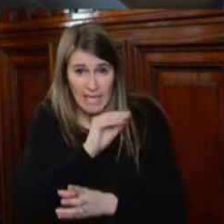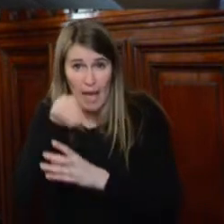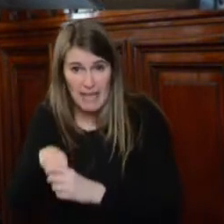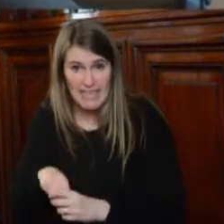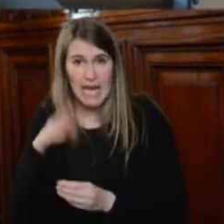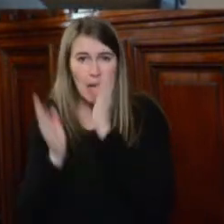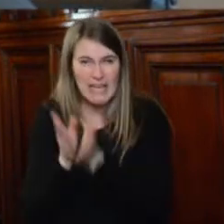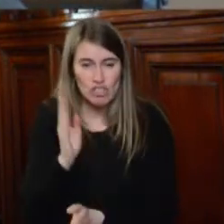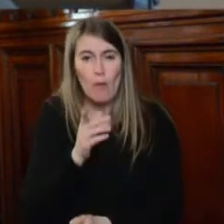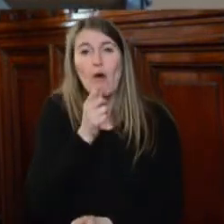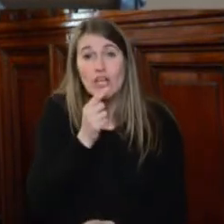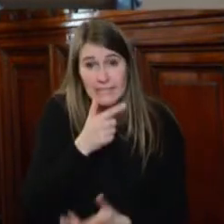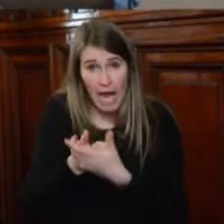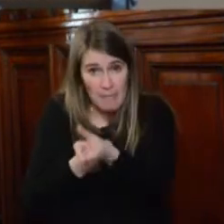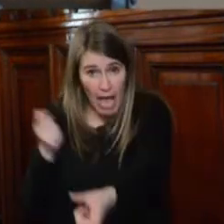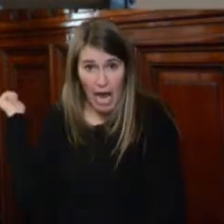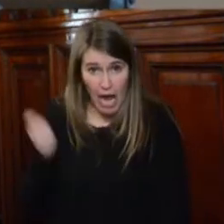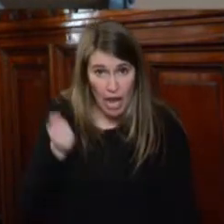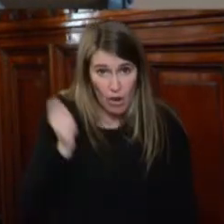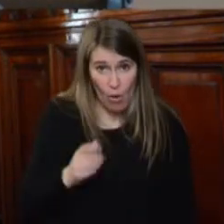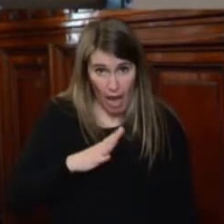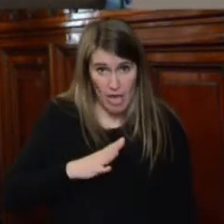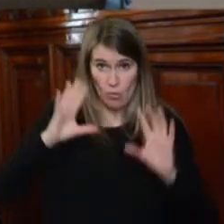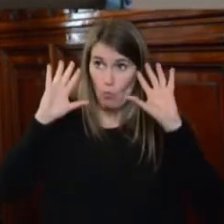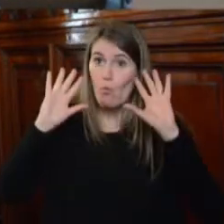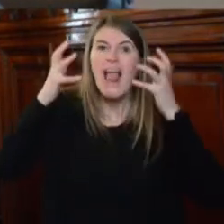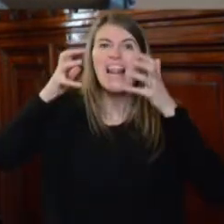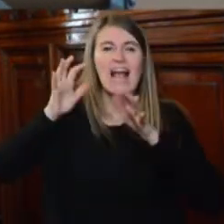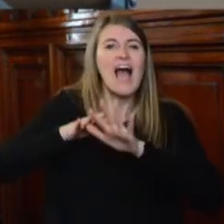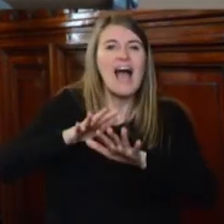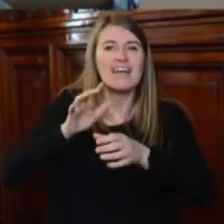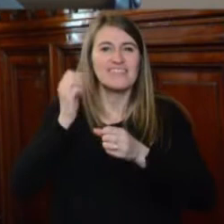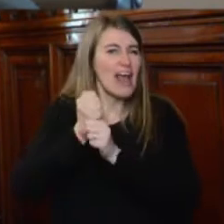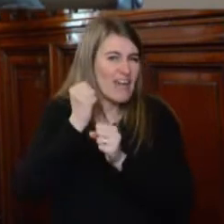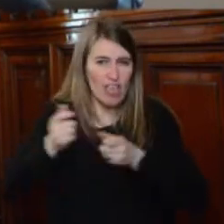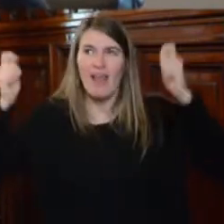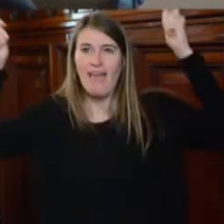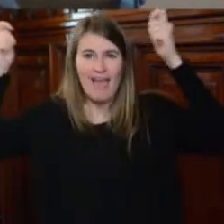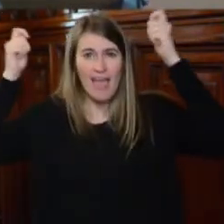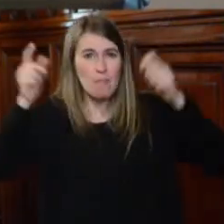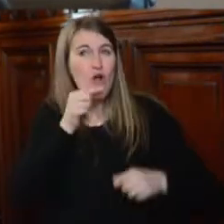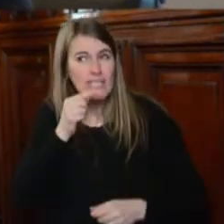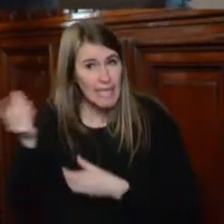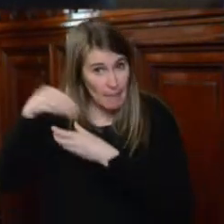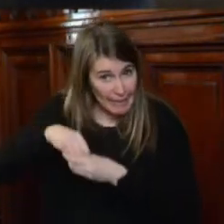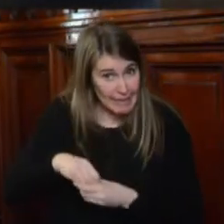represión contra huelgas, también es mi única pregunta. Gracias, presidente.